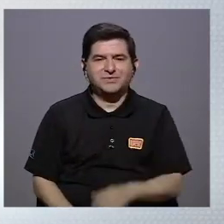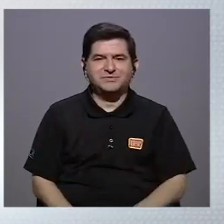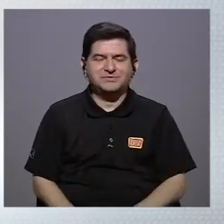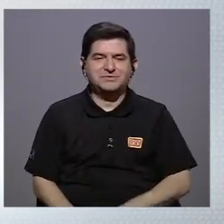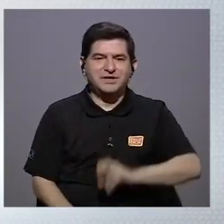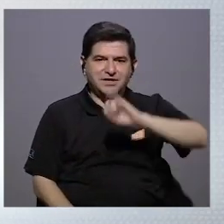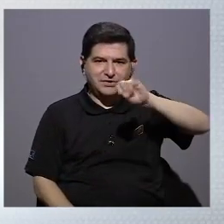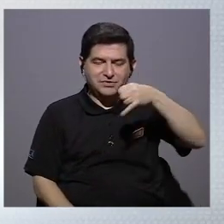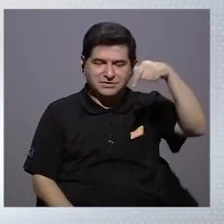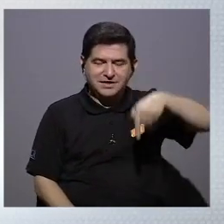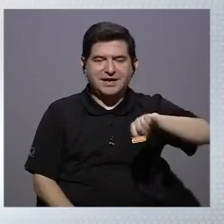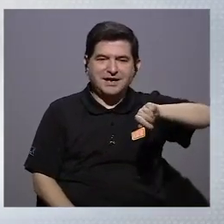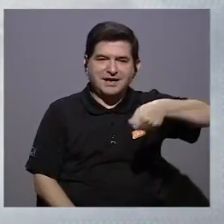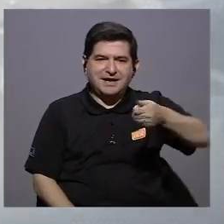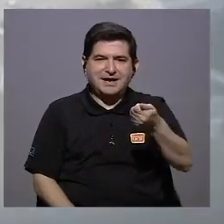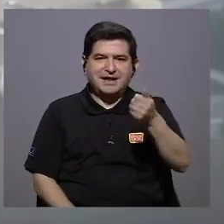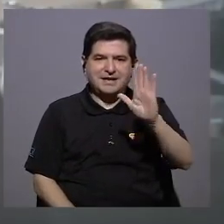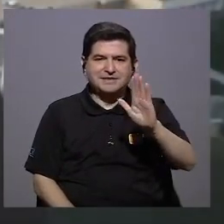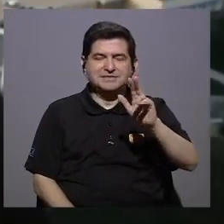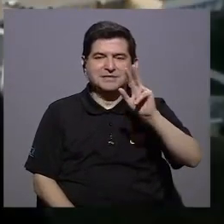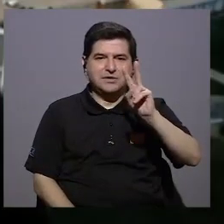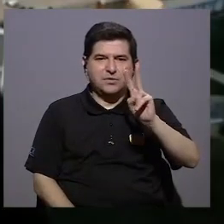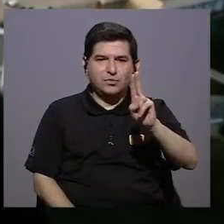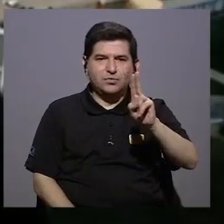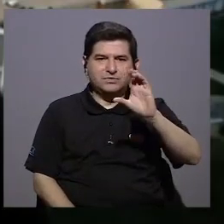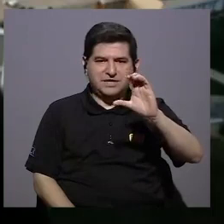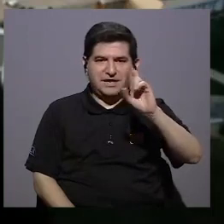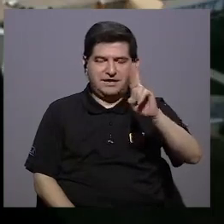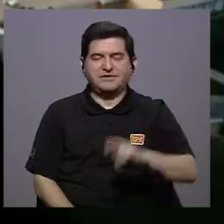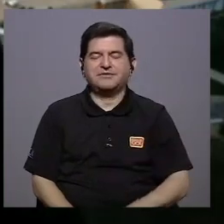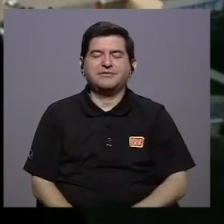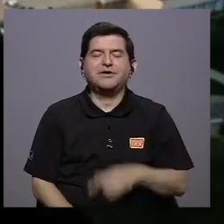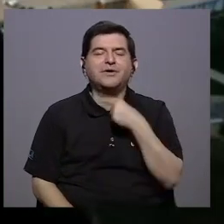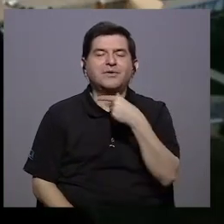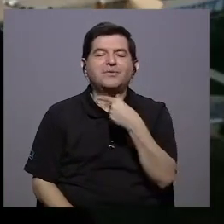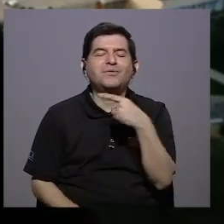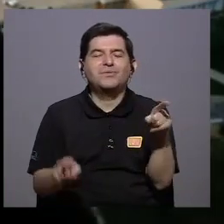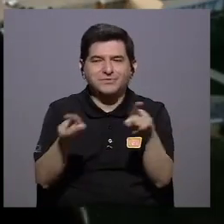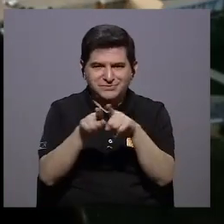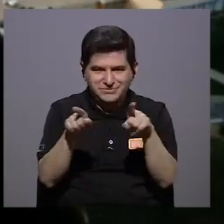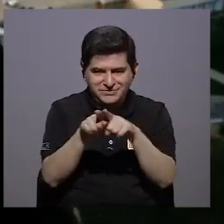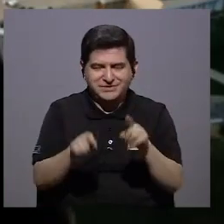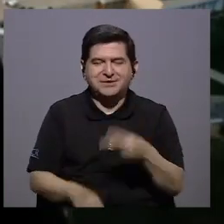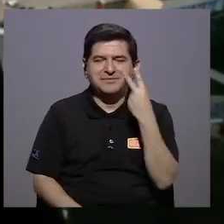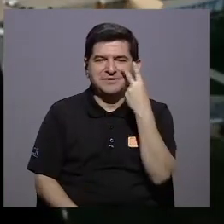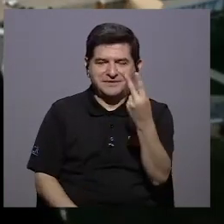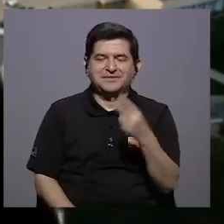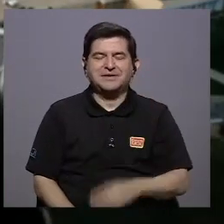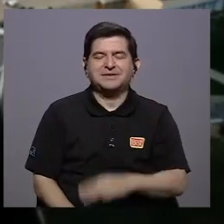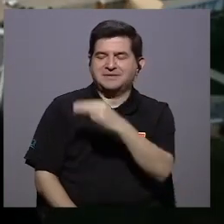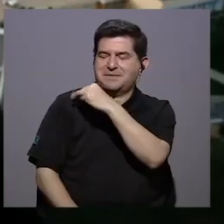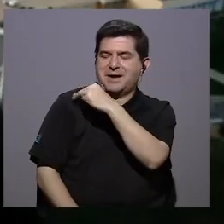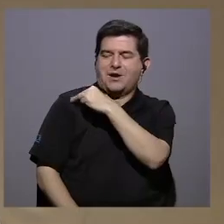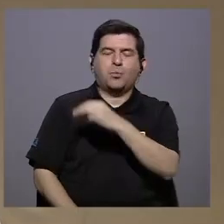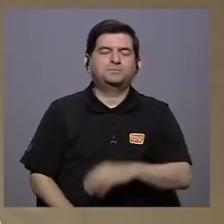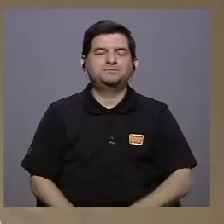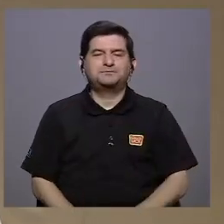José acá en el canal 15 de la universidad de Costa Rica siempre un placer verte Marlo